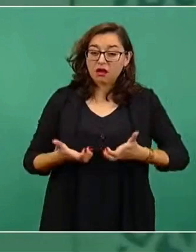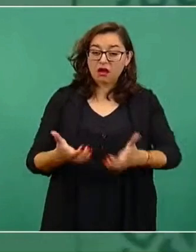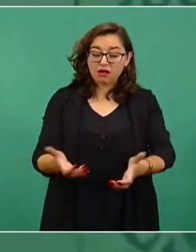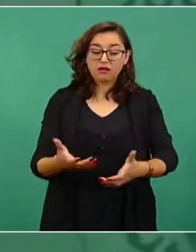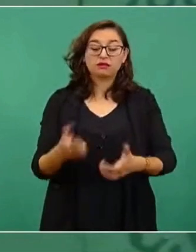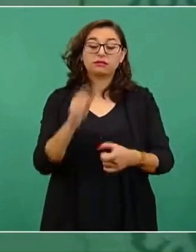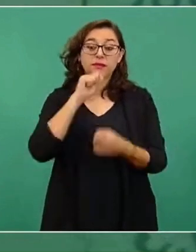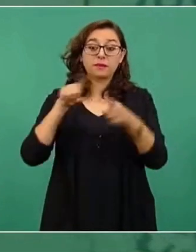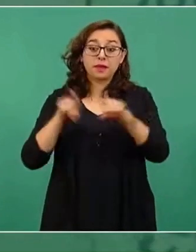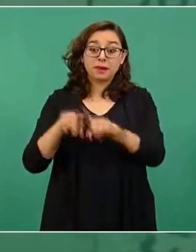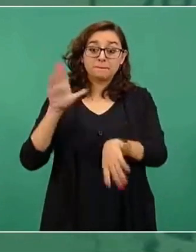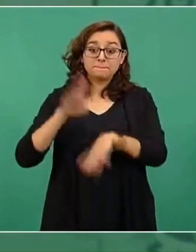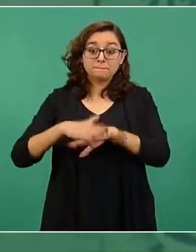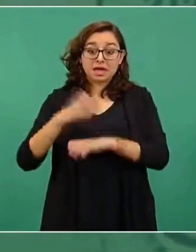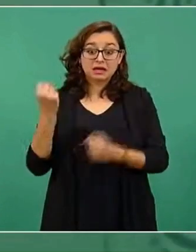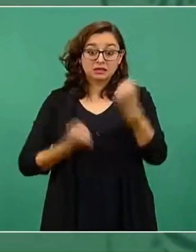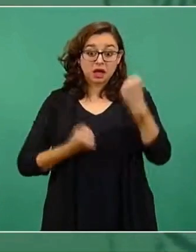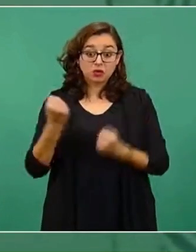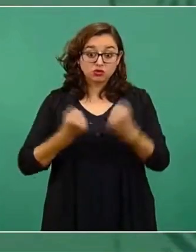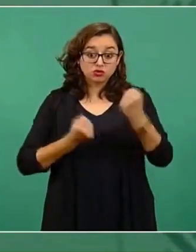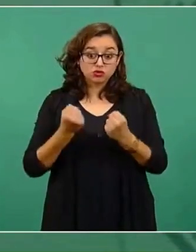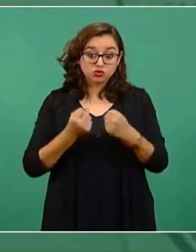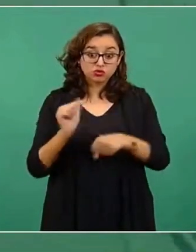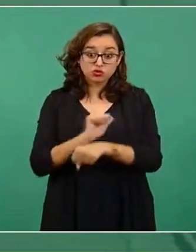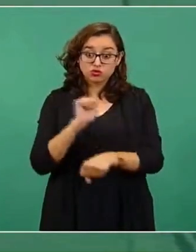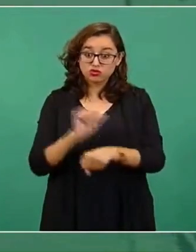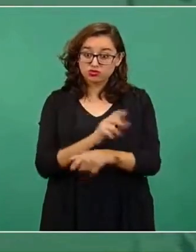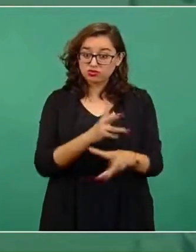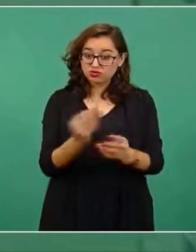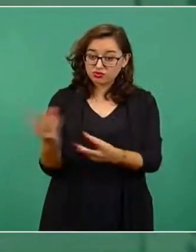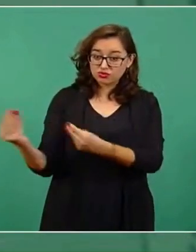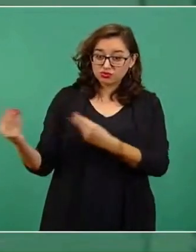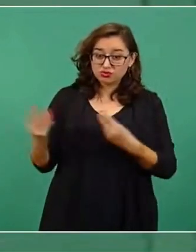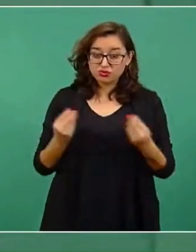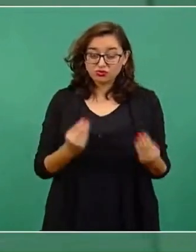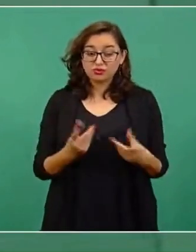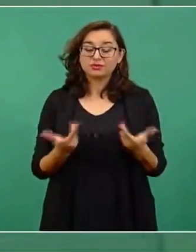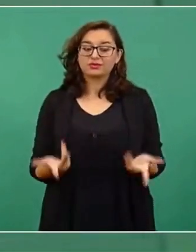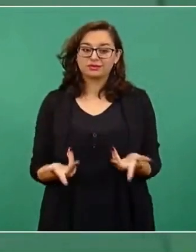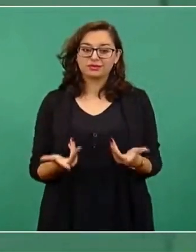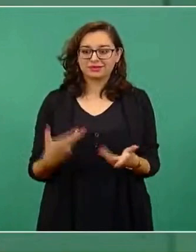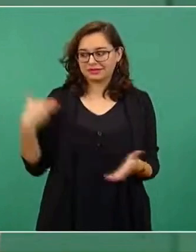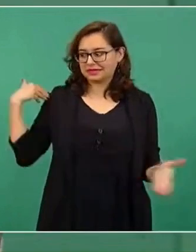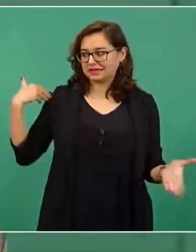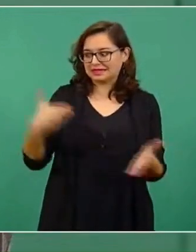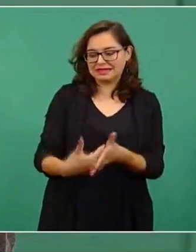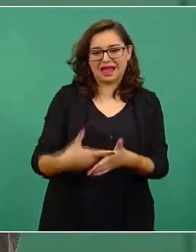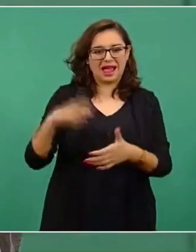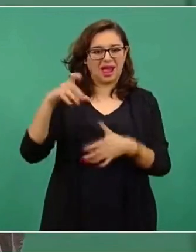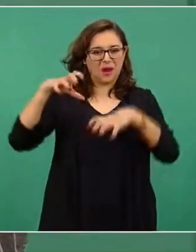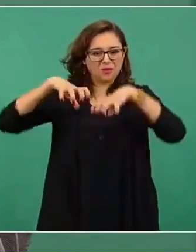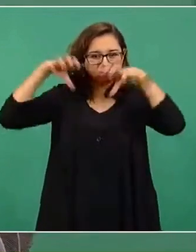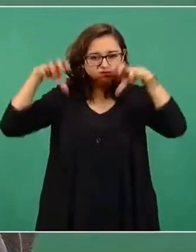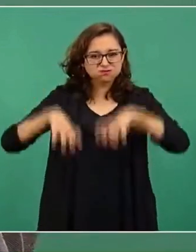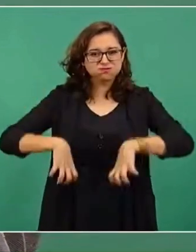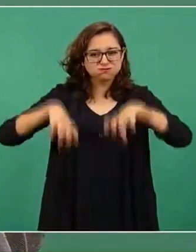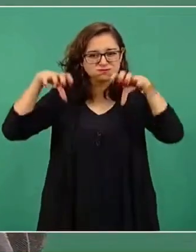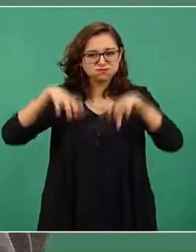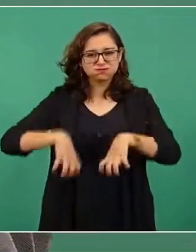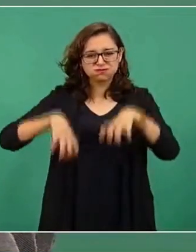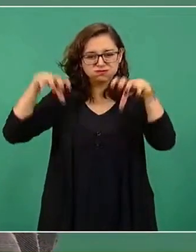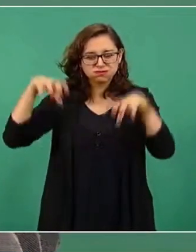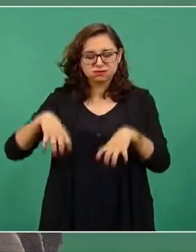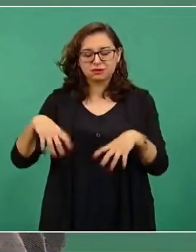vehículos, donde se afecta mucho. Además, con las temporadas de lluvia tenemos que mantener